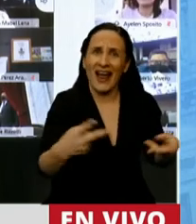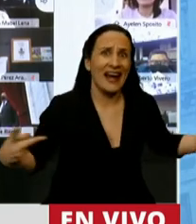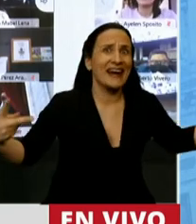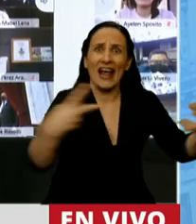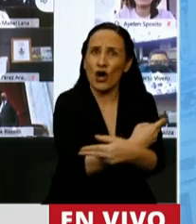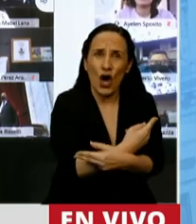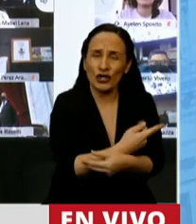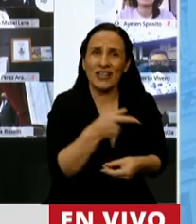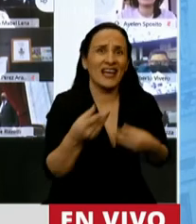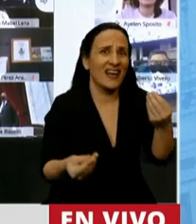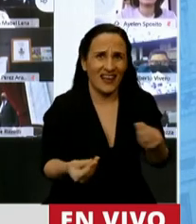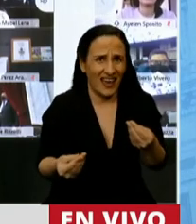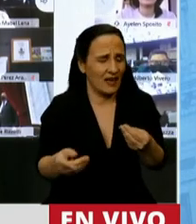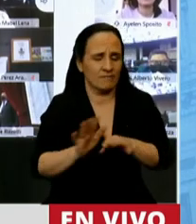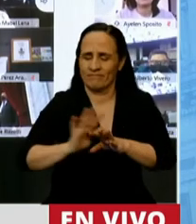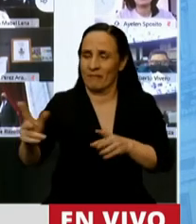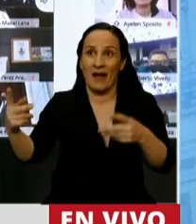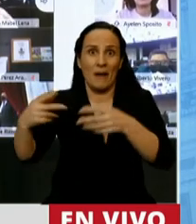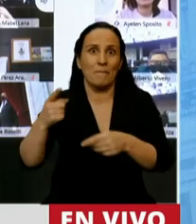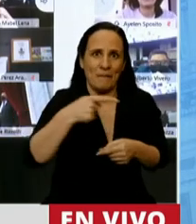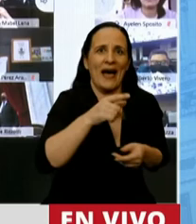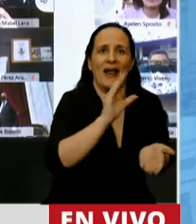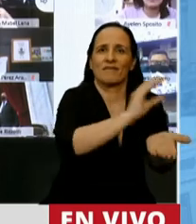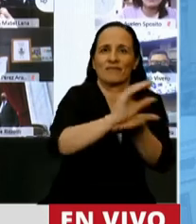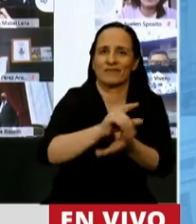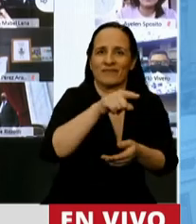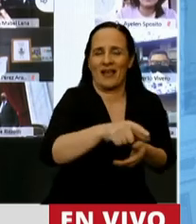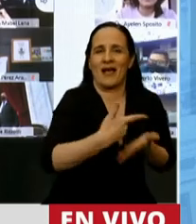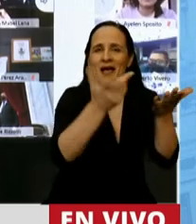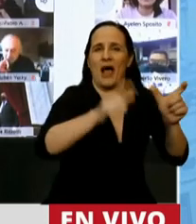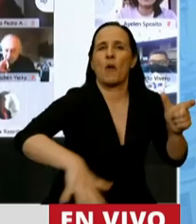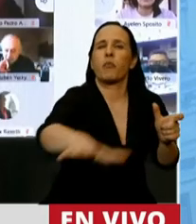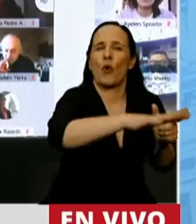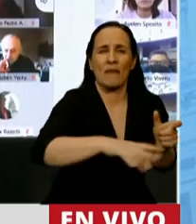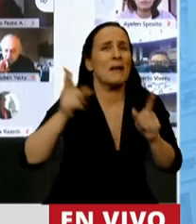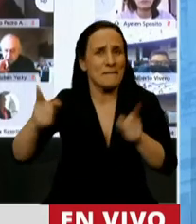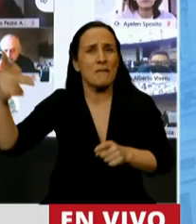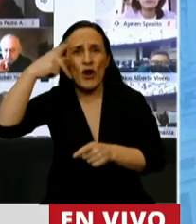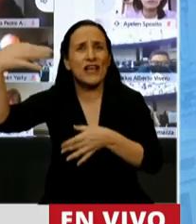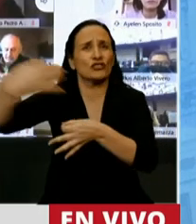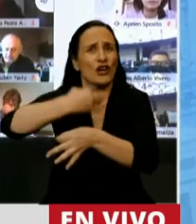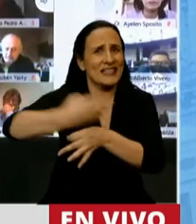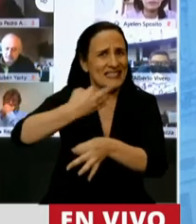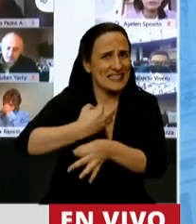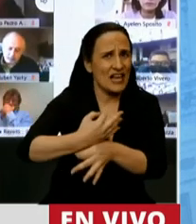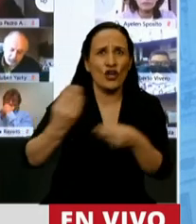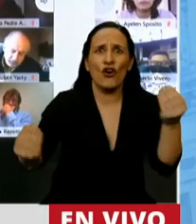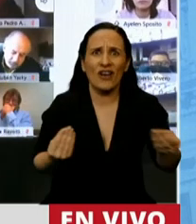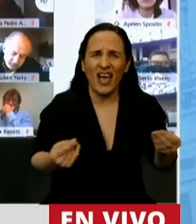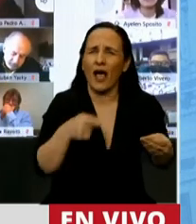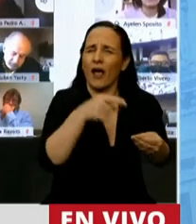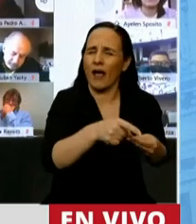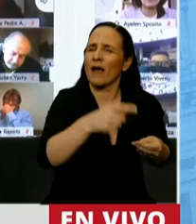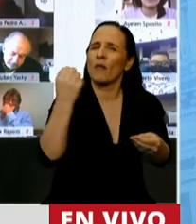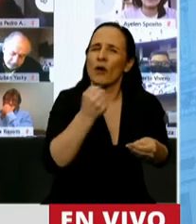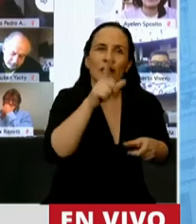es la duplicación de la inversión pública. Y la inversión pública, como también nos enseñó Néstor Kirchner, es un potente dinamizador de